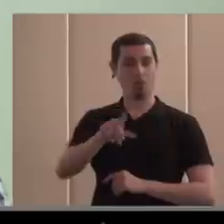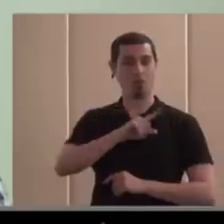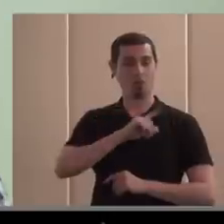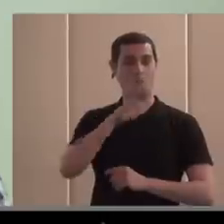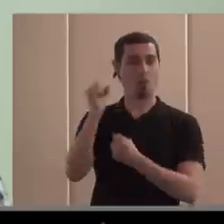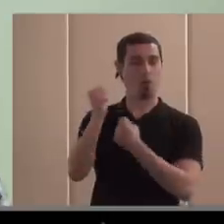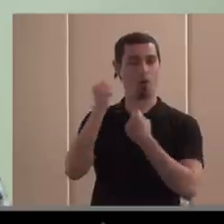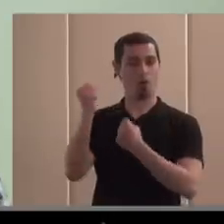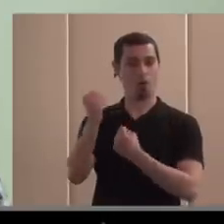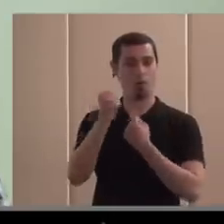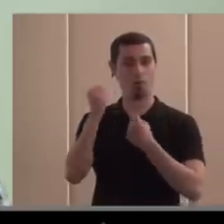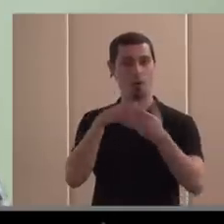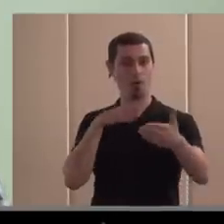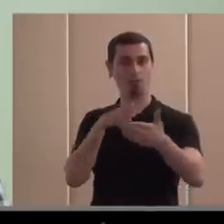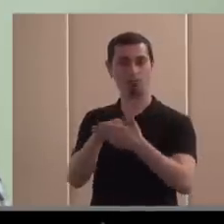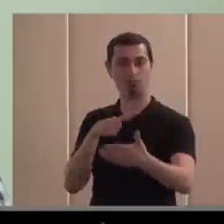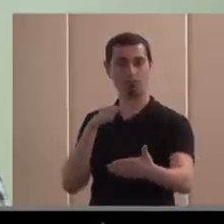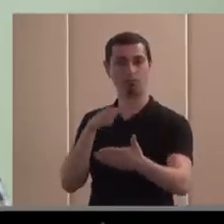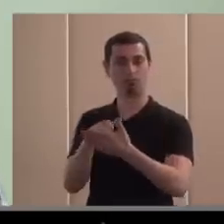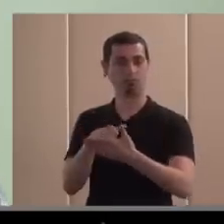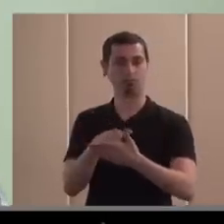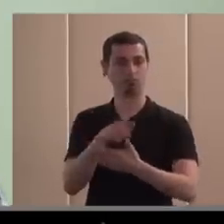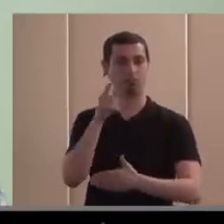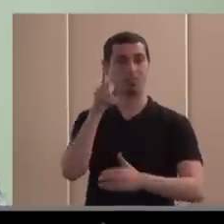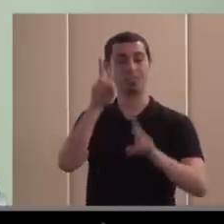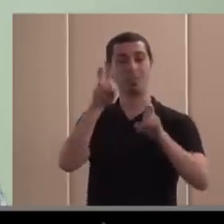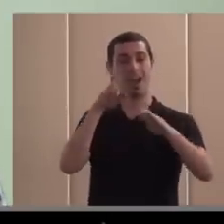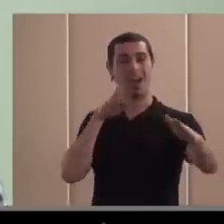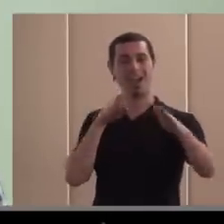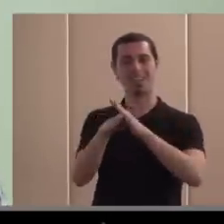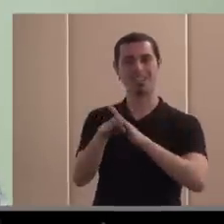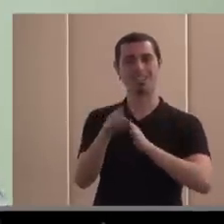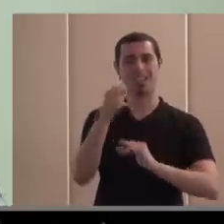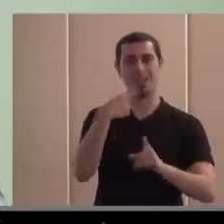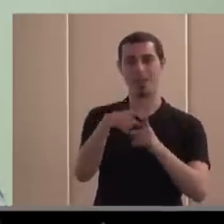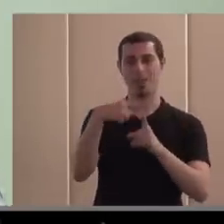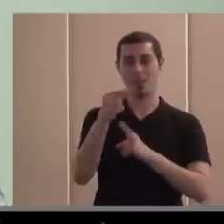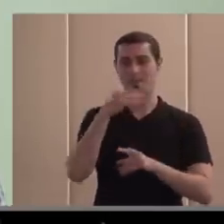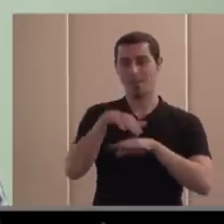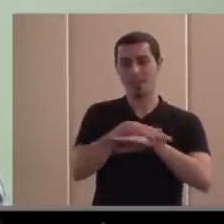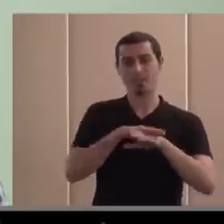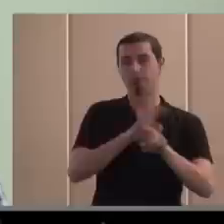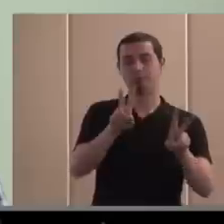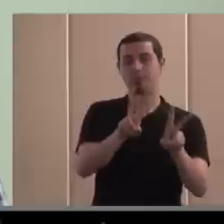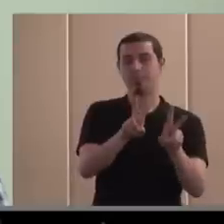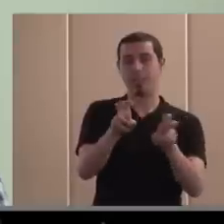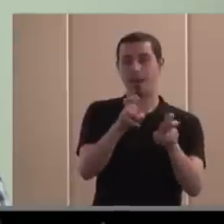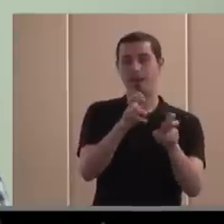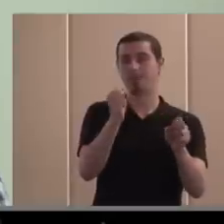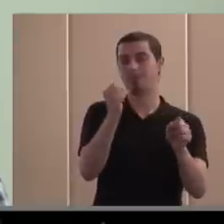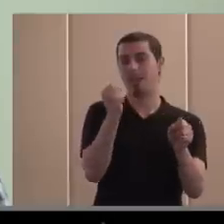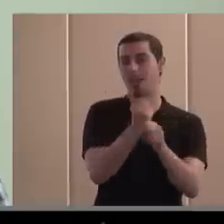modo muy férreo, muy firme, pues el acceso a bienes básicos, como son el empleo, por ejemplo, la mayoría